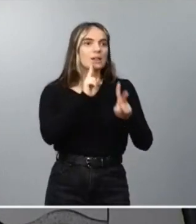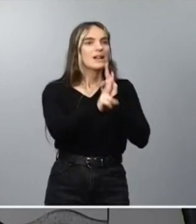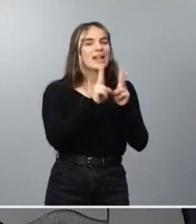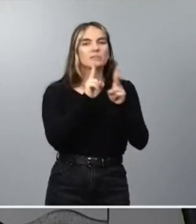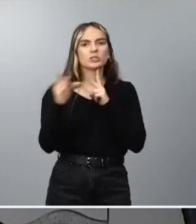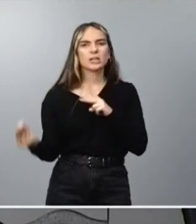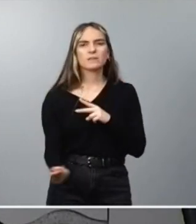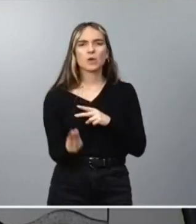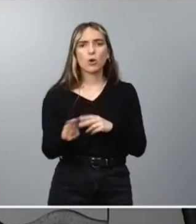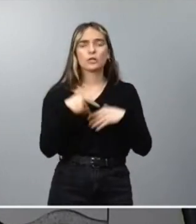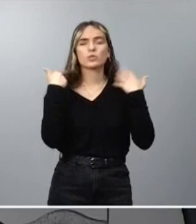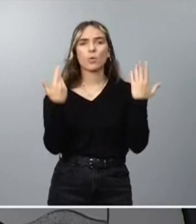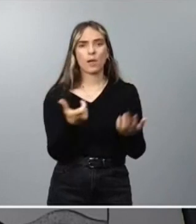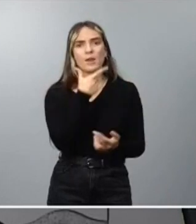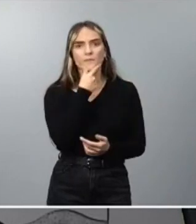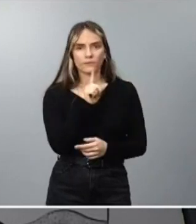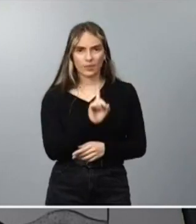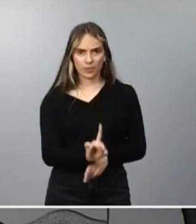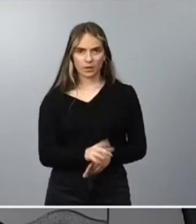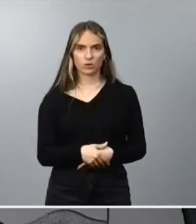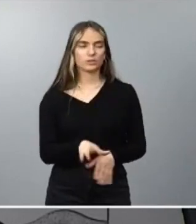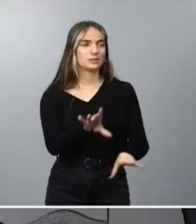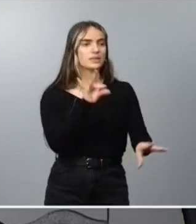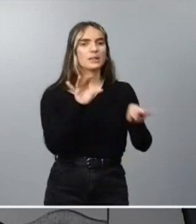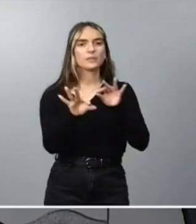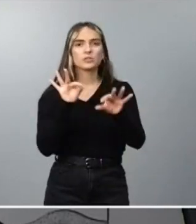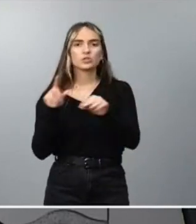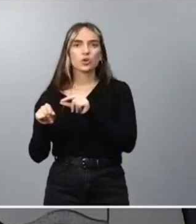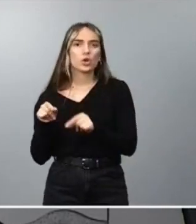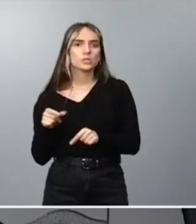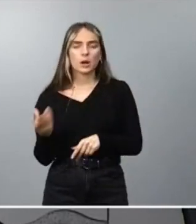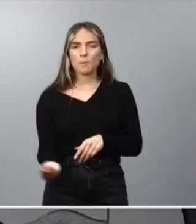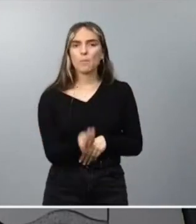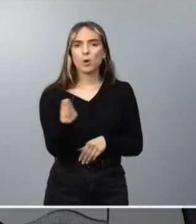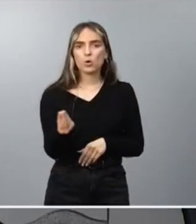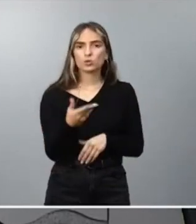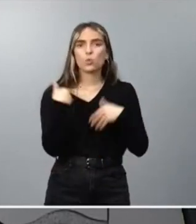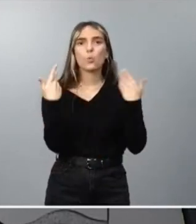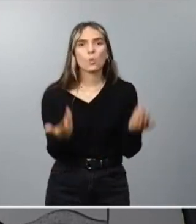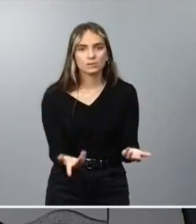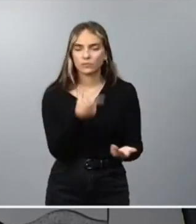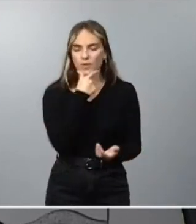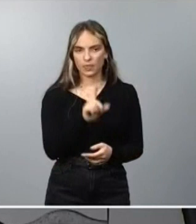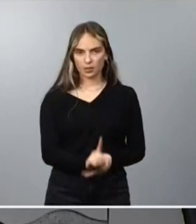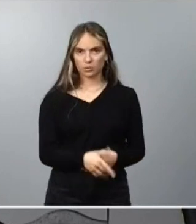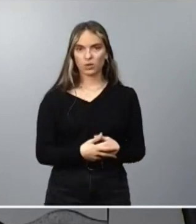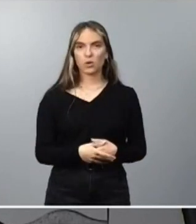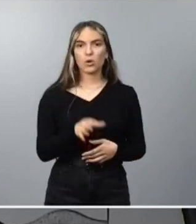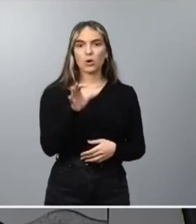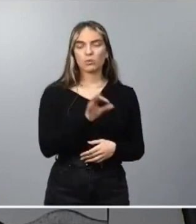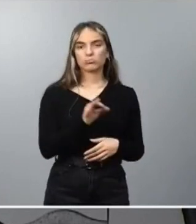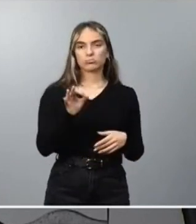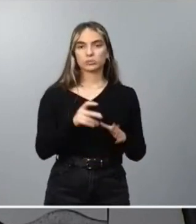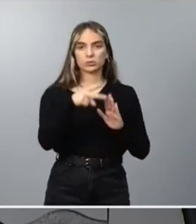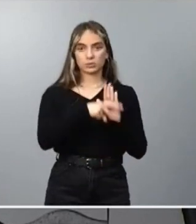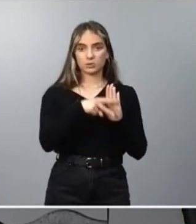garantizar en los procedimientos las mejores decisiones de cobertura del acuífero y de los regantes, el buscar la regularización con arreglo a lo que